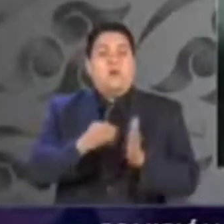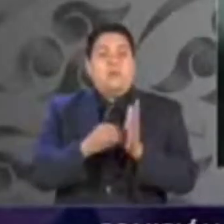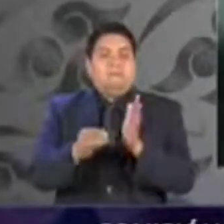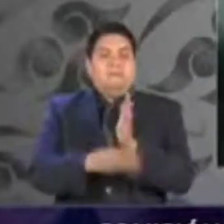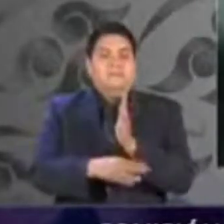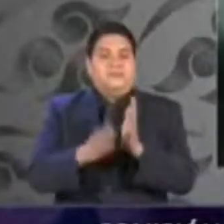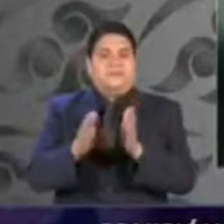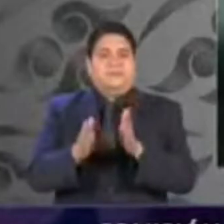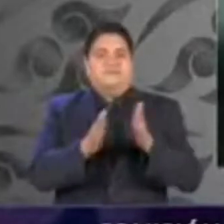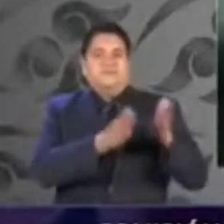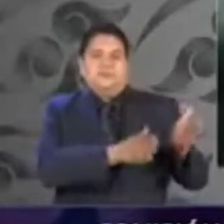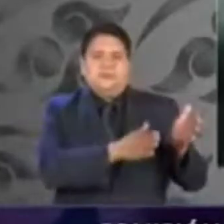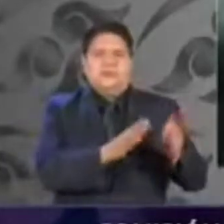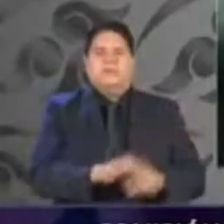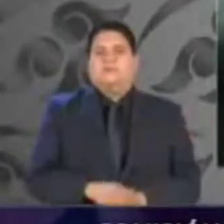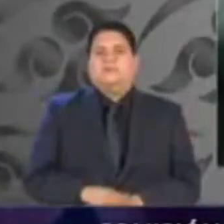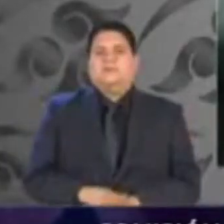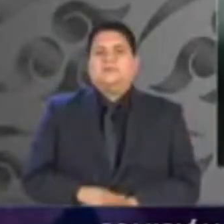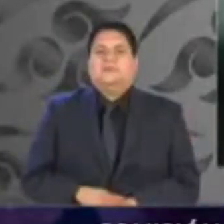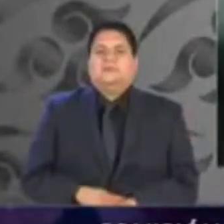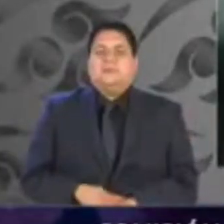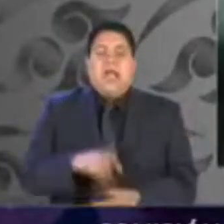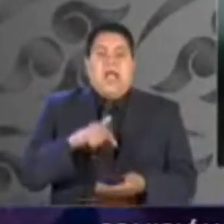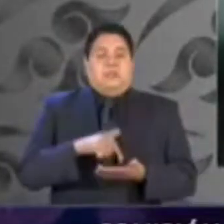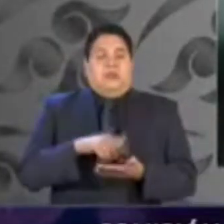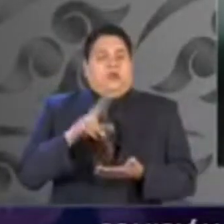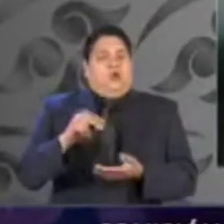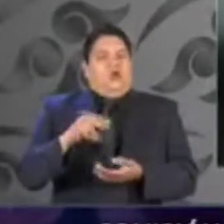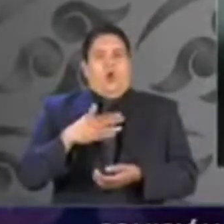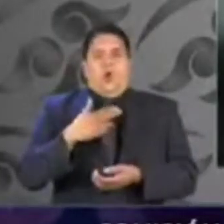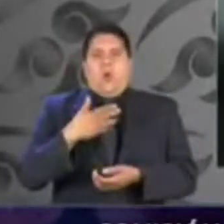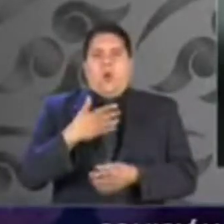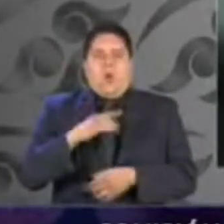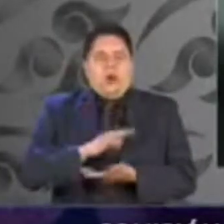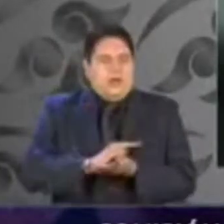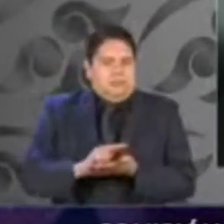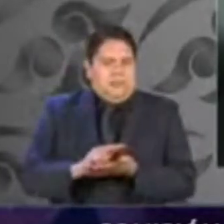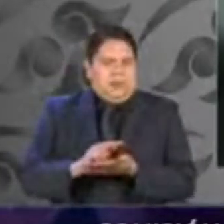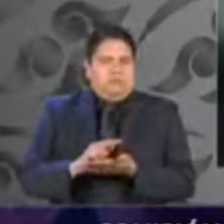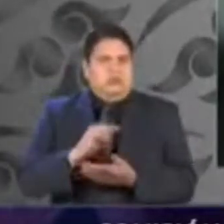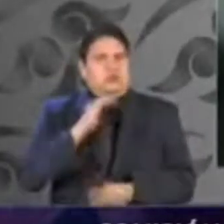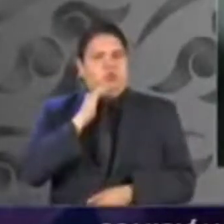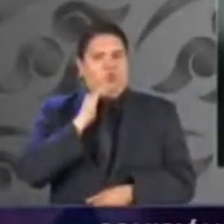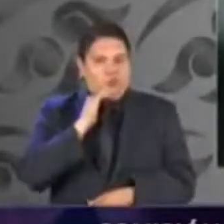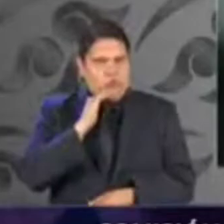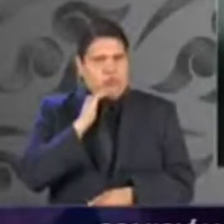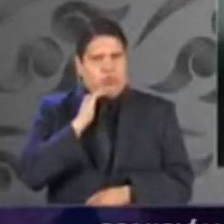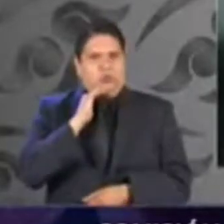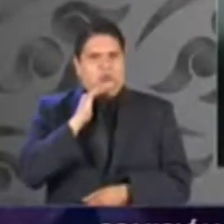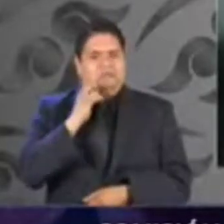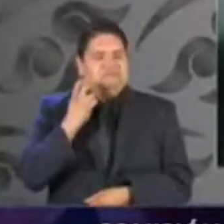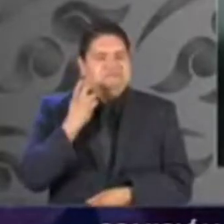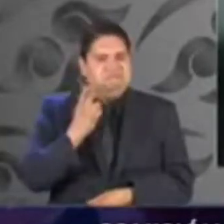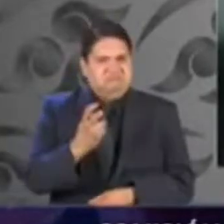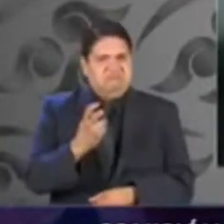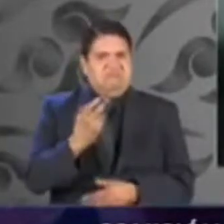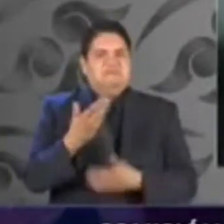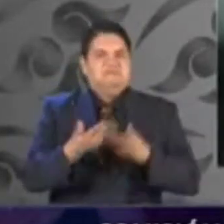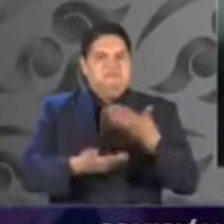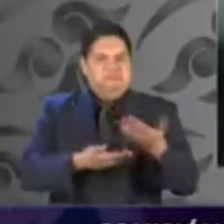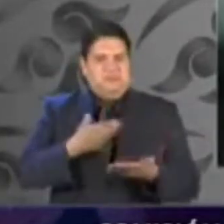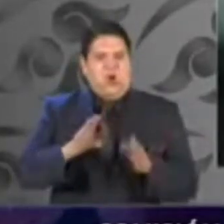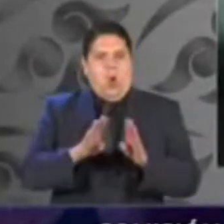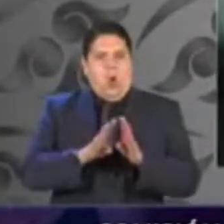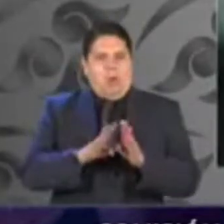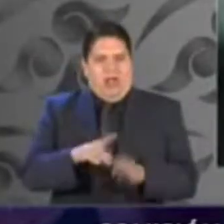Esto constituye un acto legislativo deshonesto, pero además con una técnica jurídica y legislativa